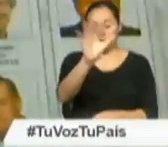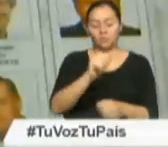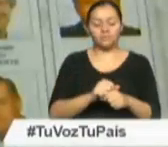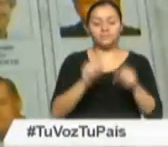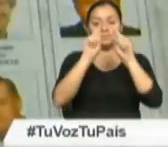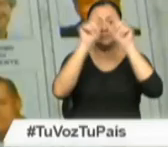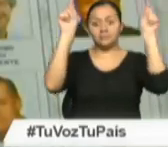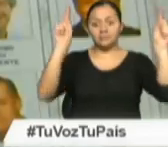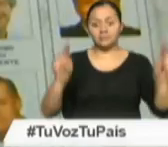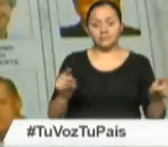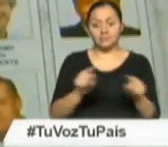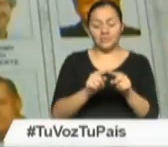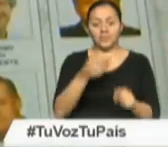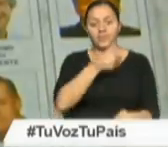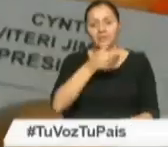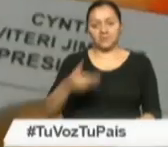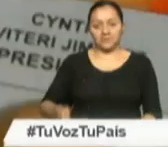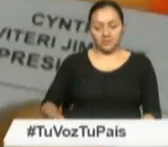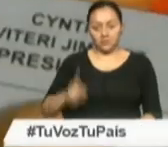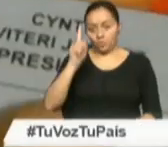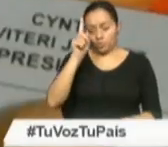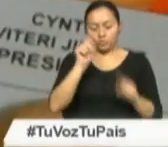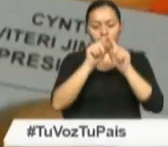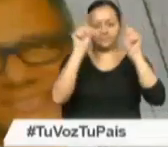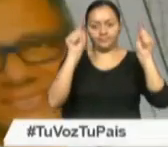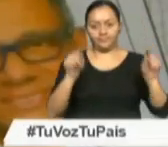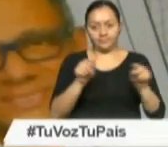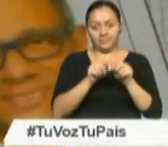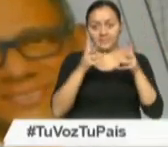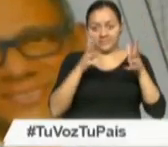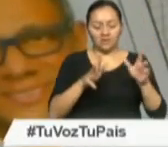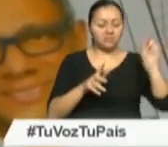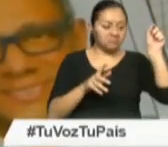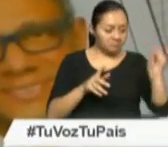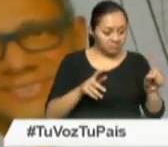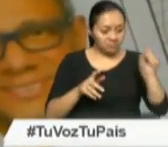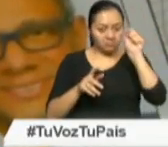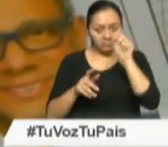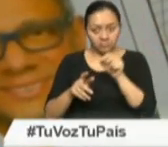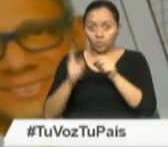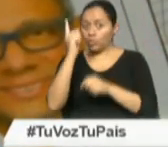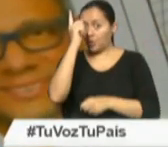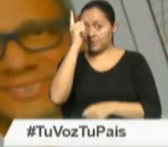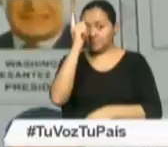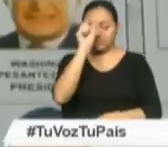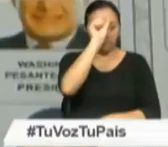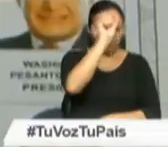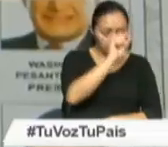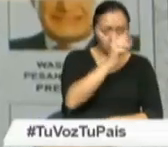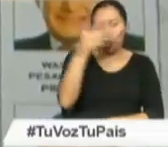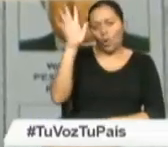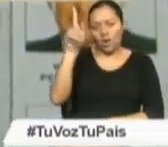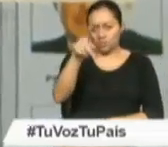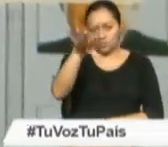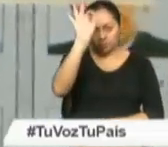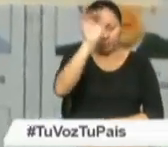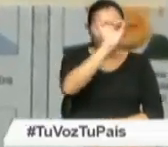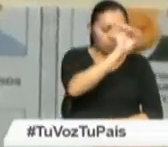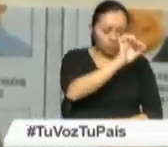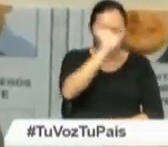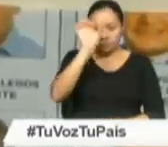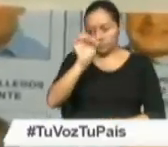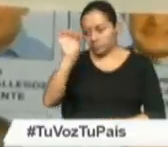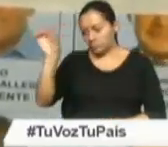presidente y vicepresidente de la república. Recordar que ahí tienen la opción de un solo voto por una dignidad unipersonal.